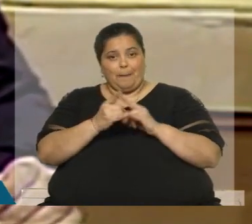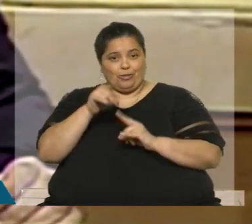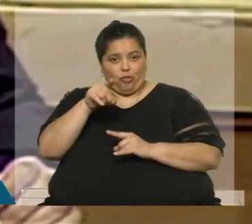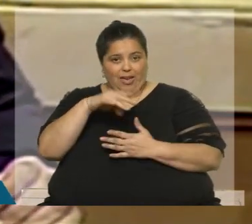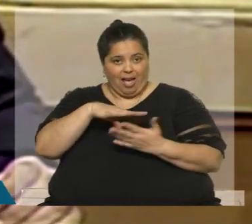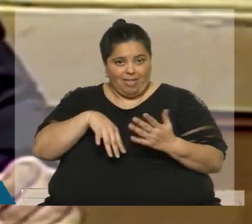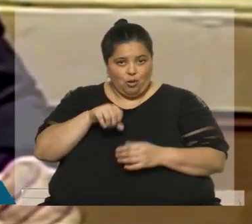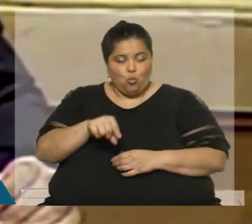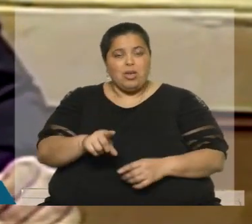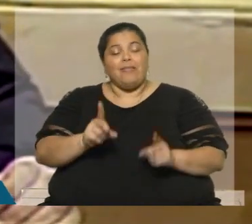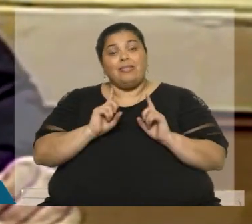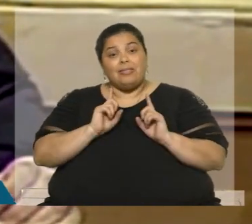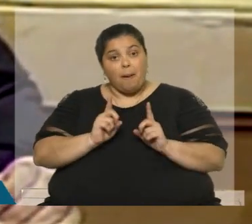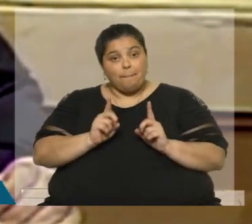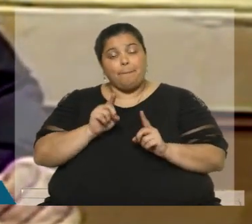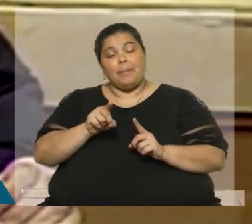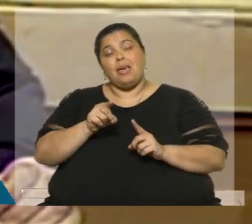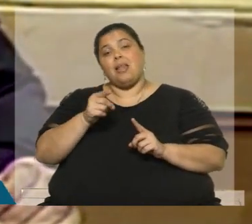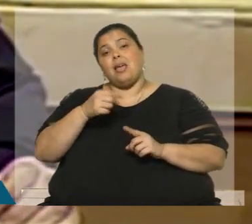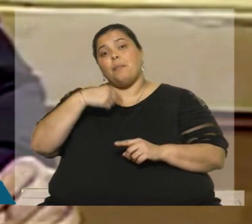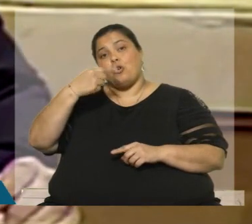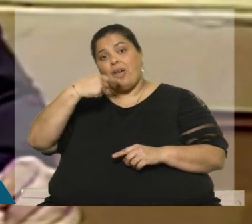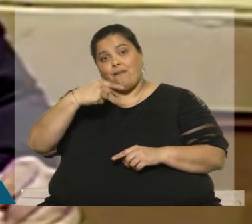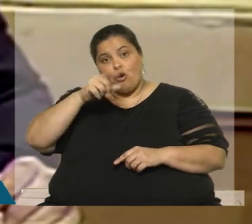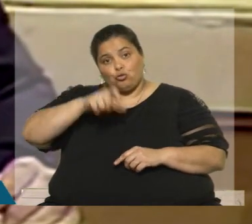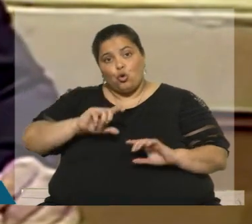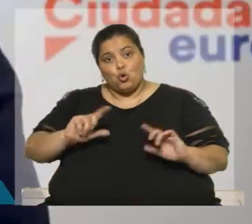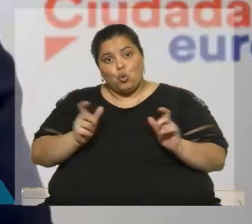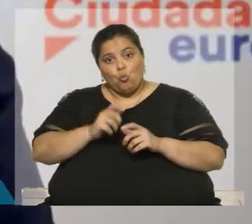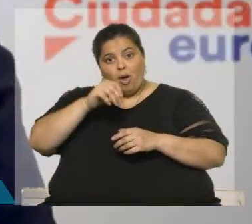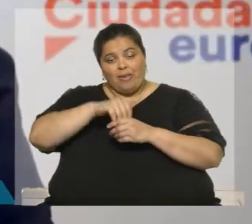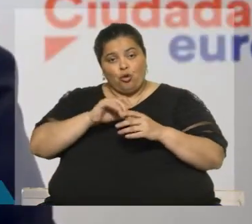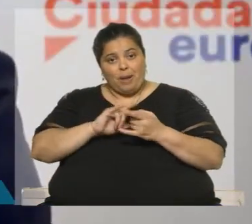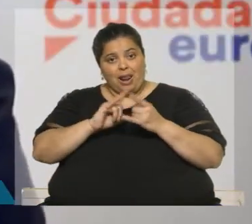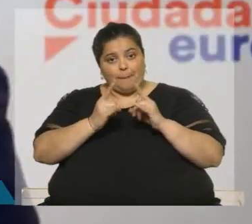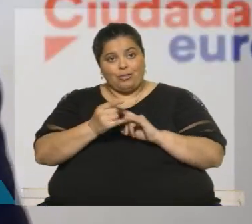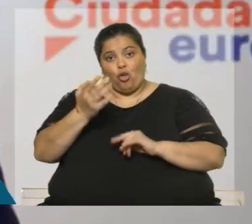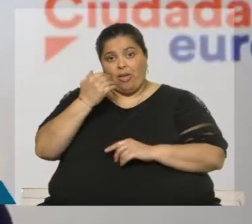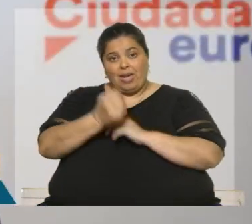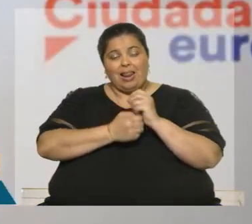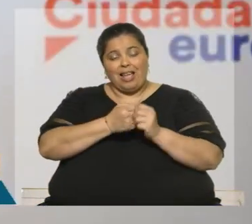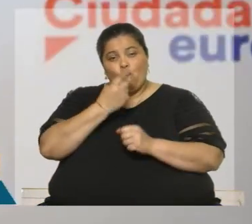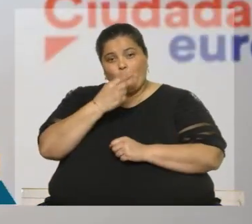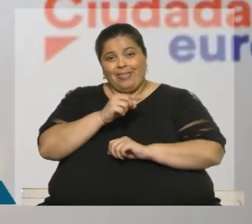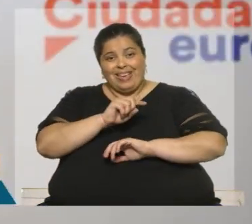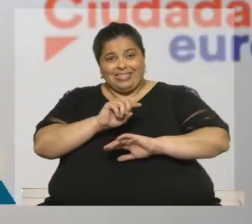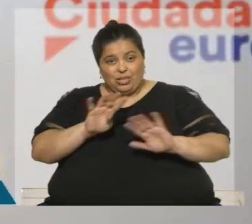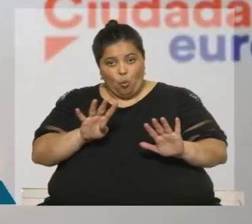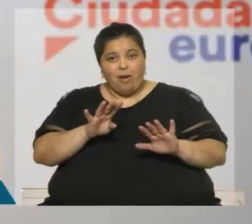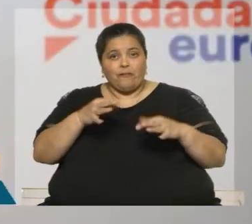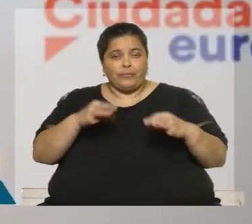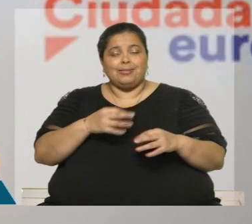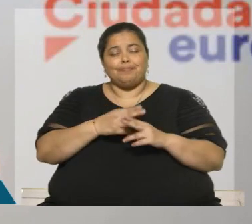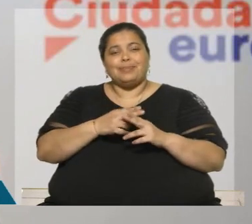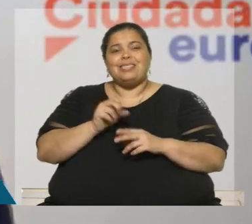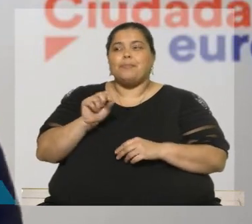Acción Política y Estrategia y portavoz del Grupo Parlamentario en el Parlamento. Desde 2019 es eurodiputado de Ciudadanos en